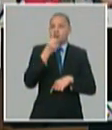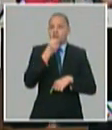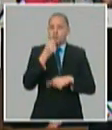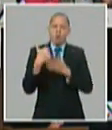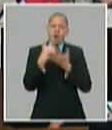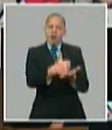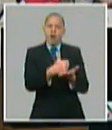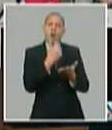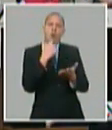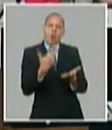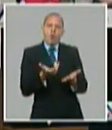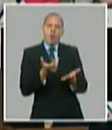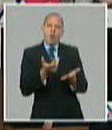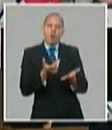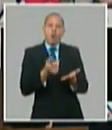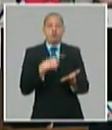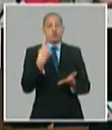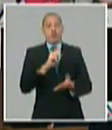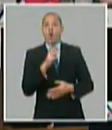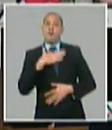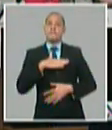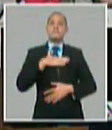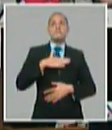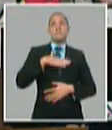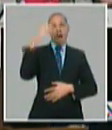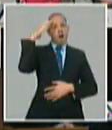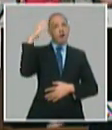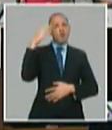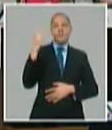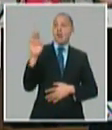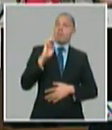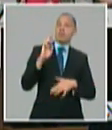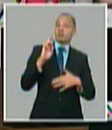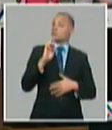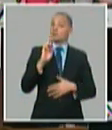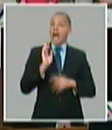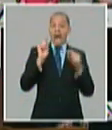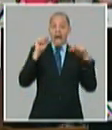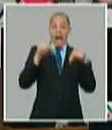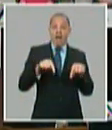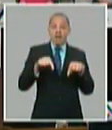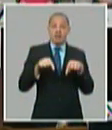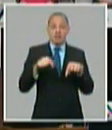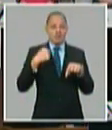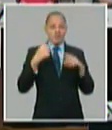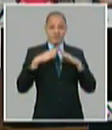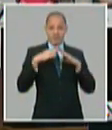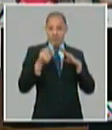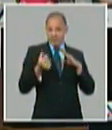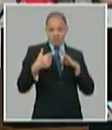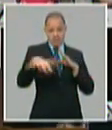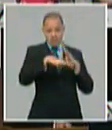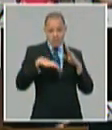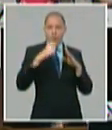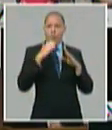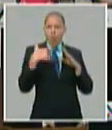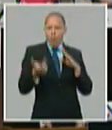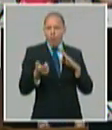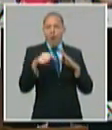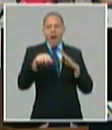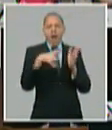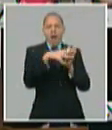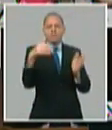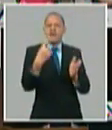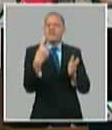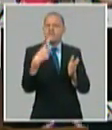nosotros sin esperar que no caiga nada de arriba encontramos en los territorios las fuentes de empleo para la fuerza laboral